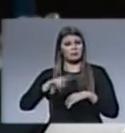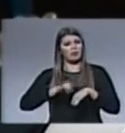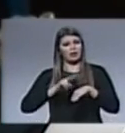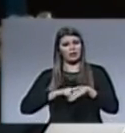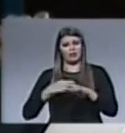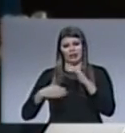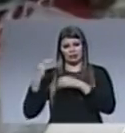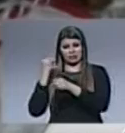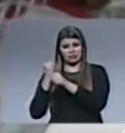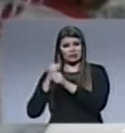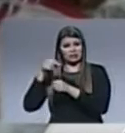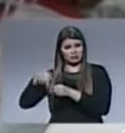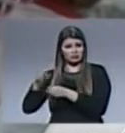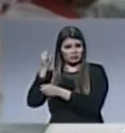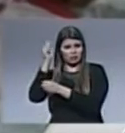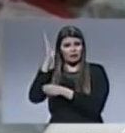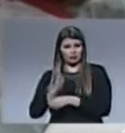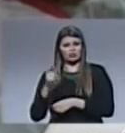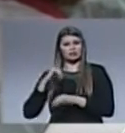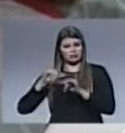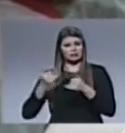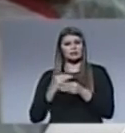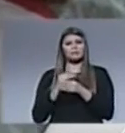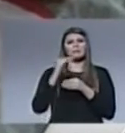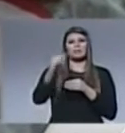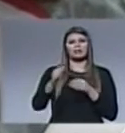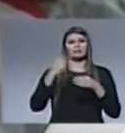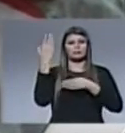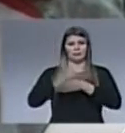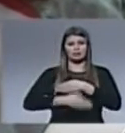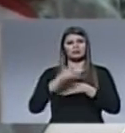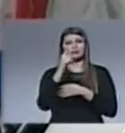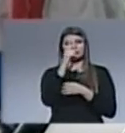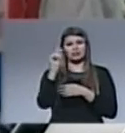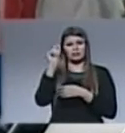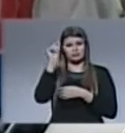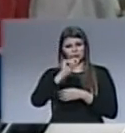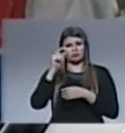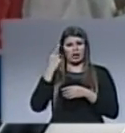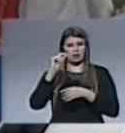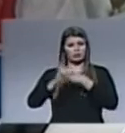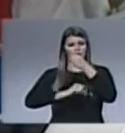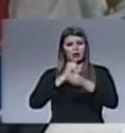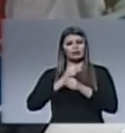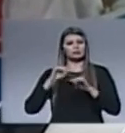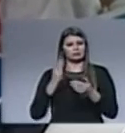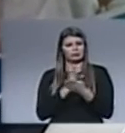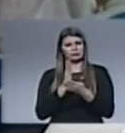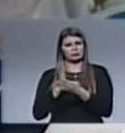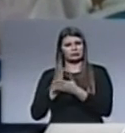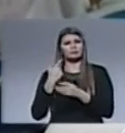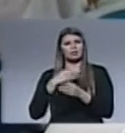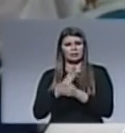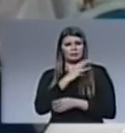desde la Iglesia Adventista poseen un proyecto a plazo de 10 años llamado Cero Caries Paraguay y a esto se han sumado los profesionales